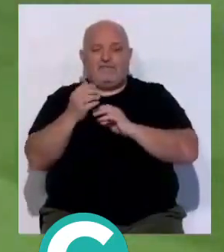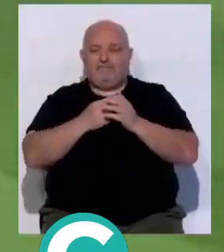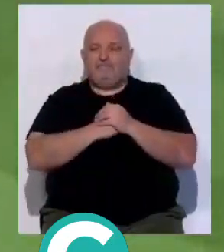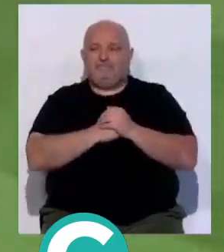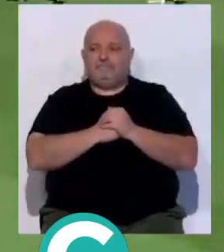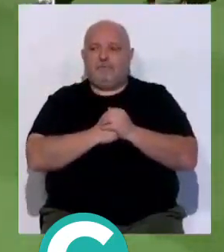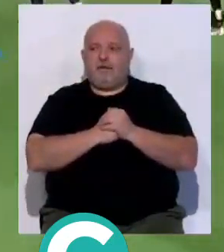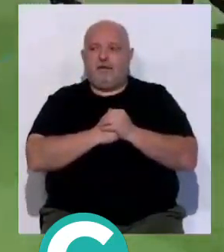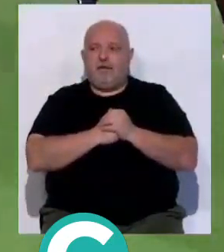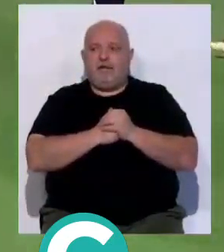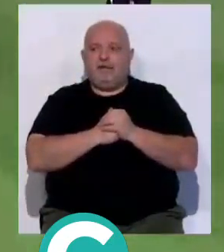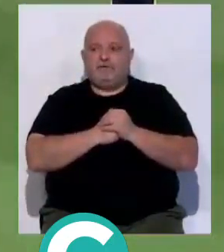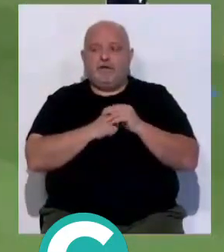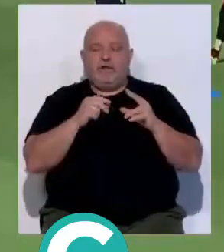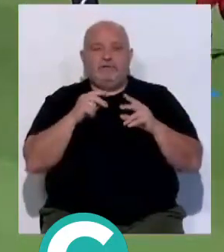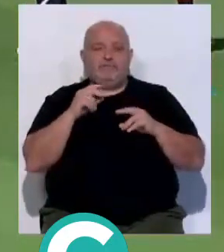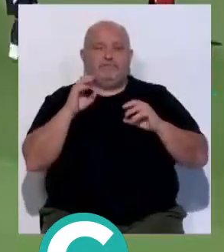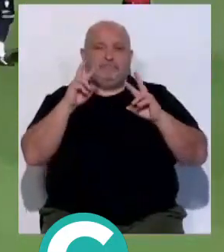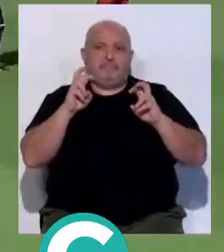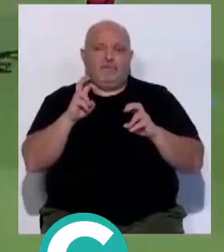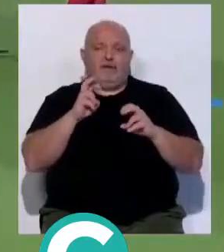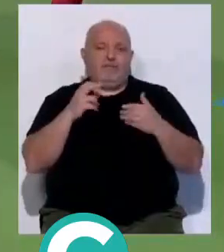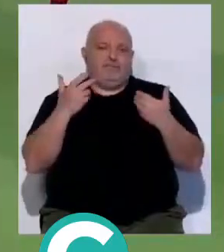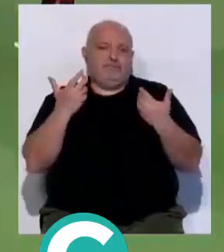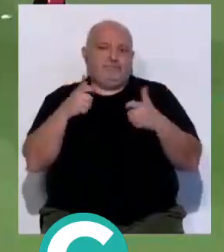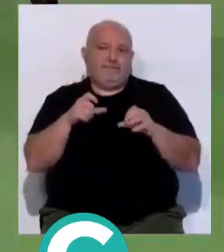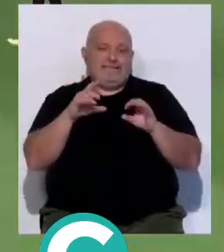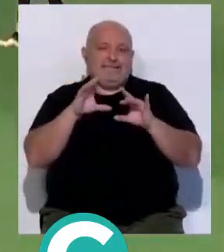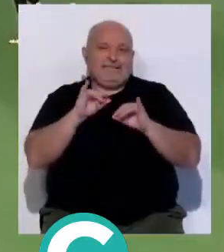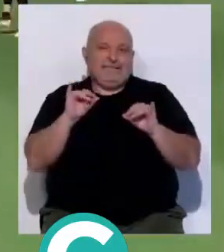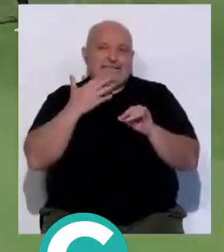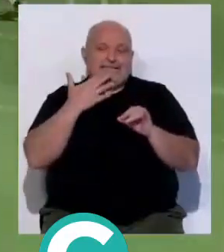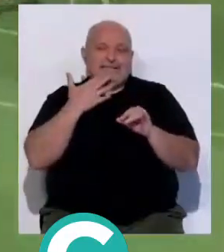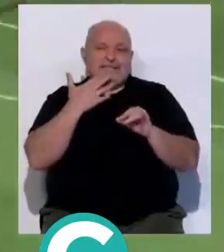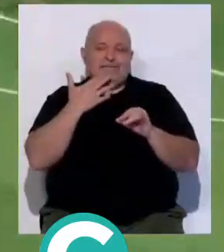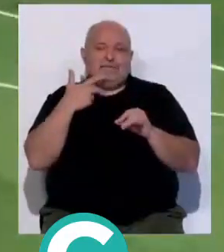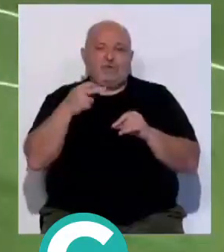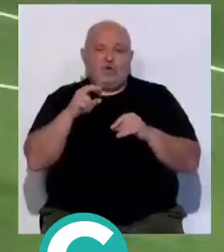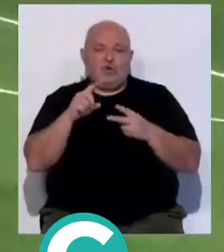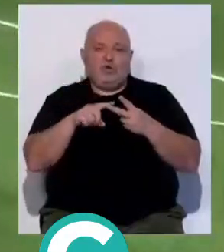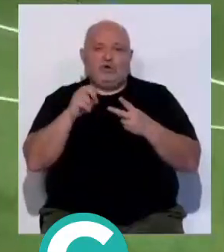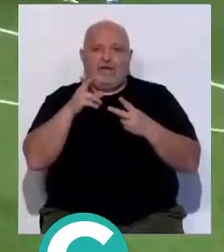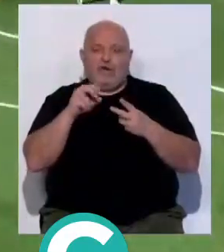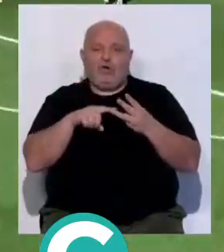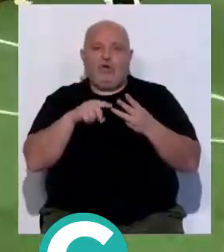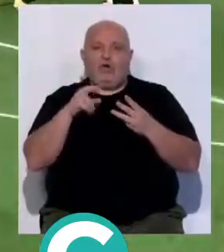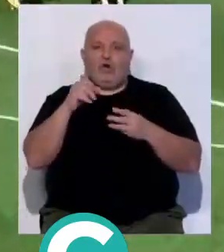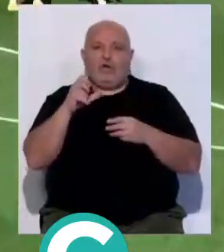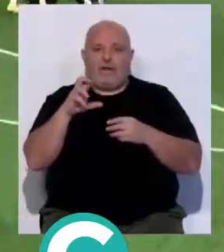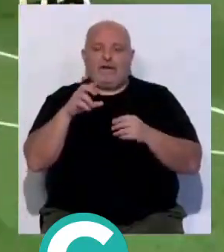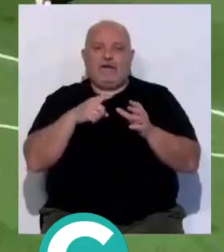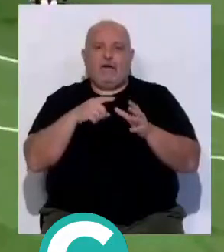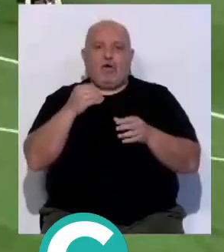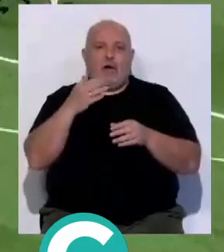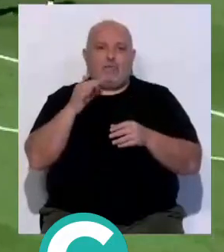Claro, estamos hablando de nombres propios, y si hablamos de Choco, Teo, Roger Martí,